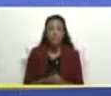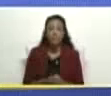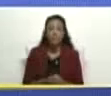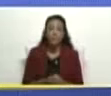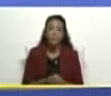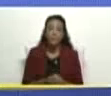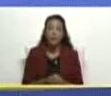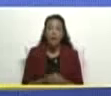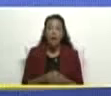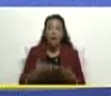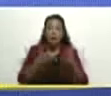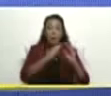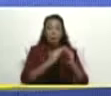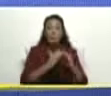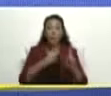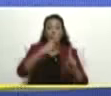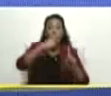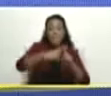las Bricomiles